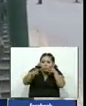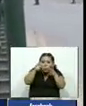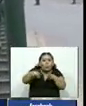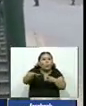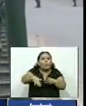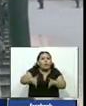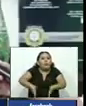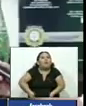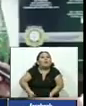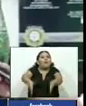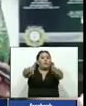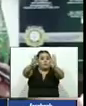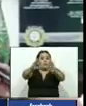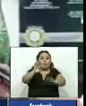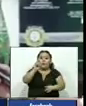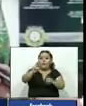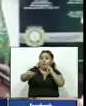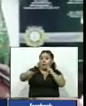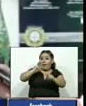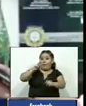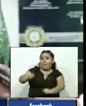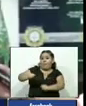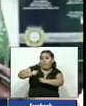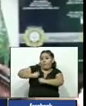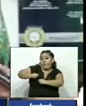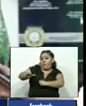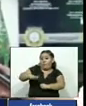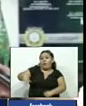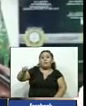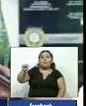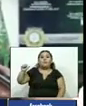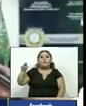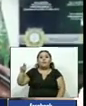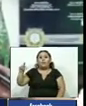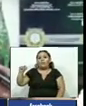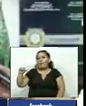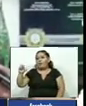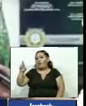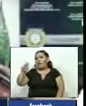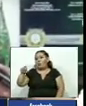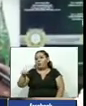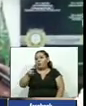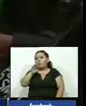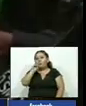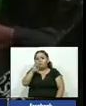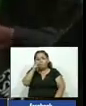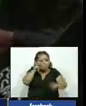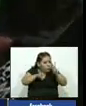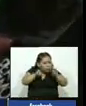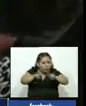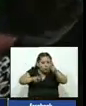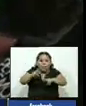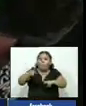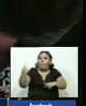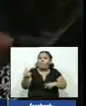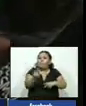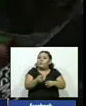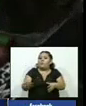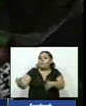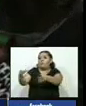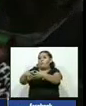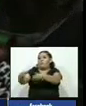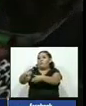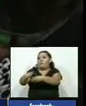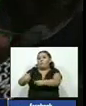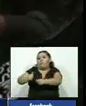calles y carreteras el comandante de la policía de Santa Cruz Ramiro Mercado informó que se sigue el rastro de integrantes de las fuerzas armadas